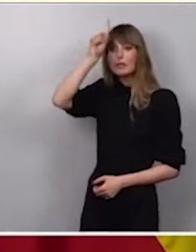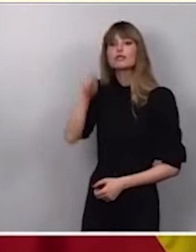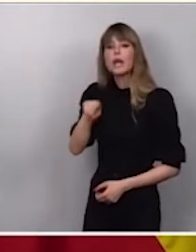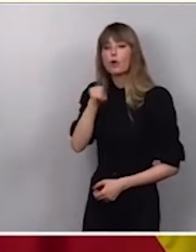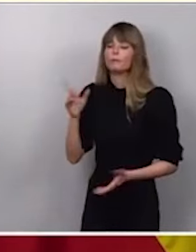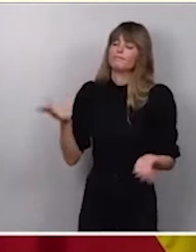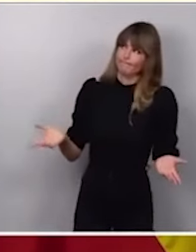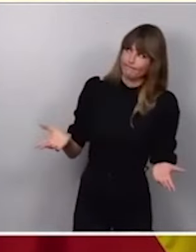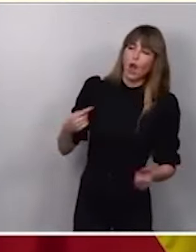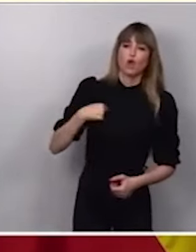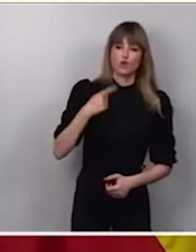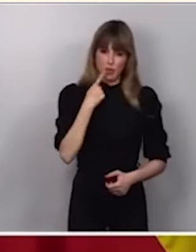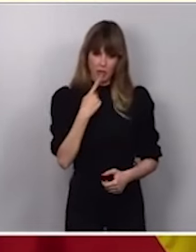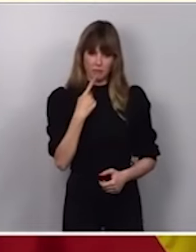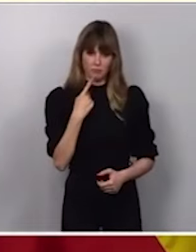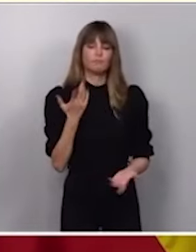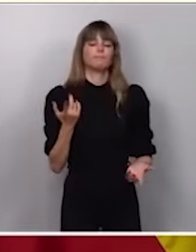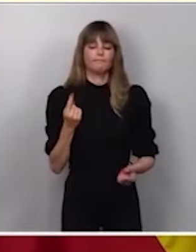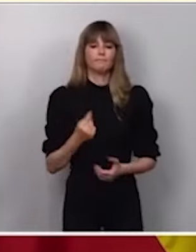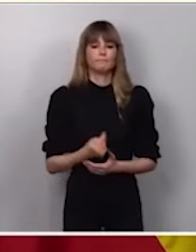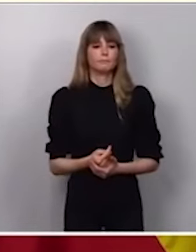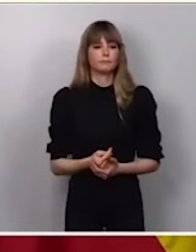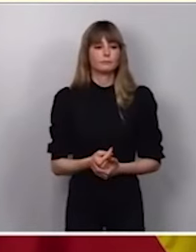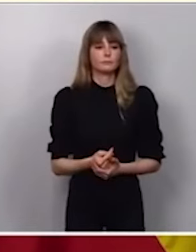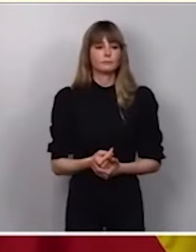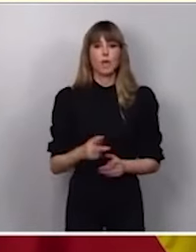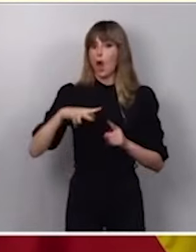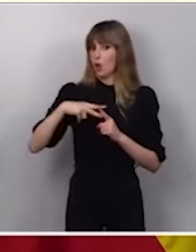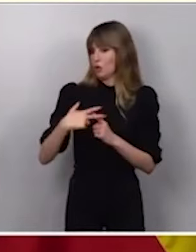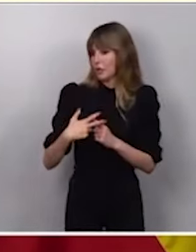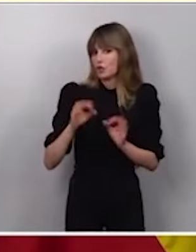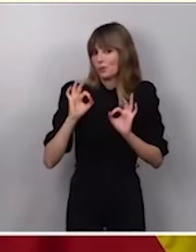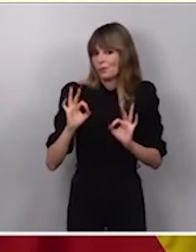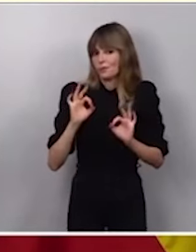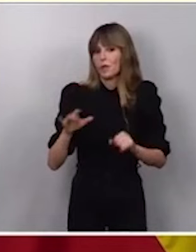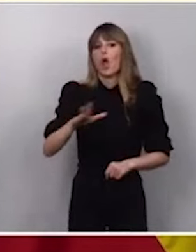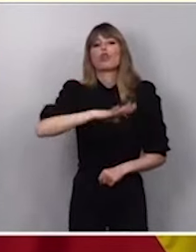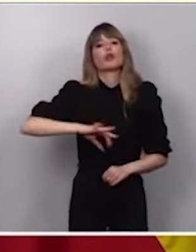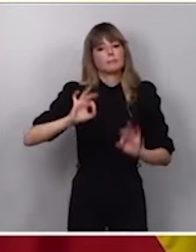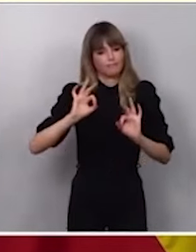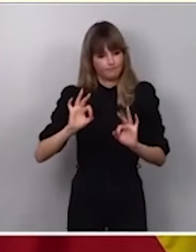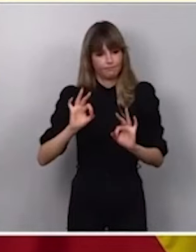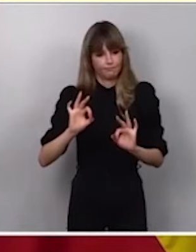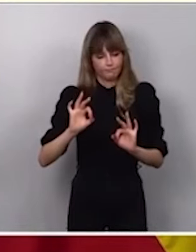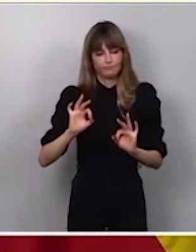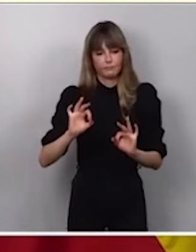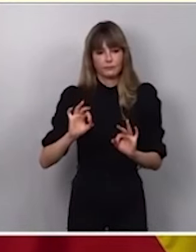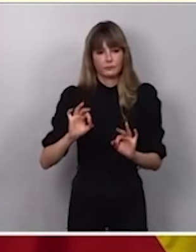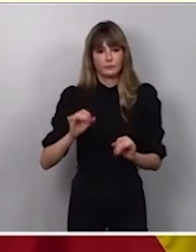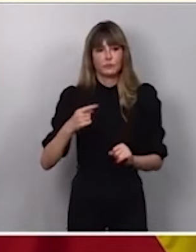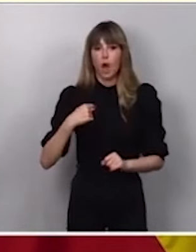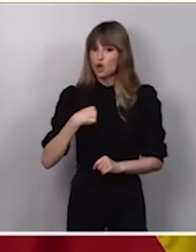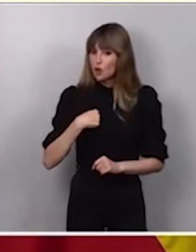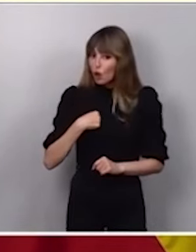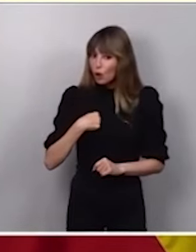Vamos a ver. Yo he dicho, dije lo que dije en el contexto en el que lo dije, en el lugar en el que lo dije. Te aseguro que si yo